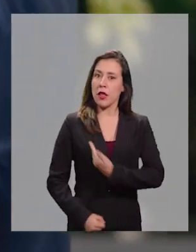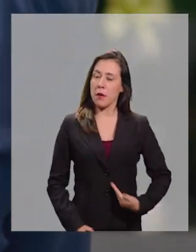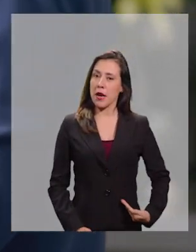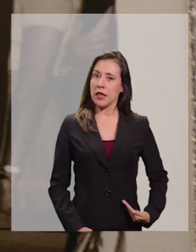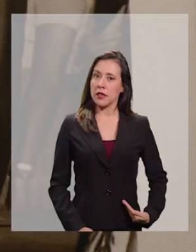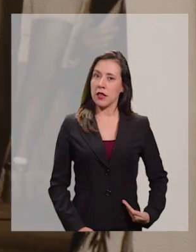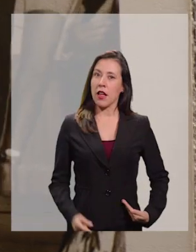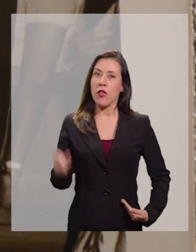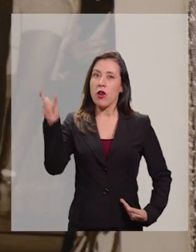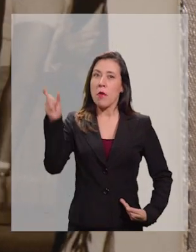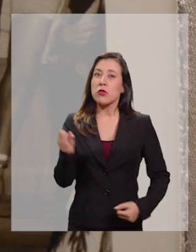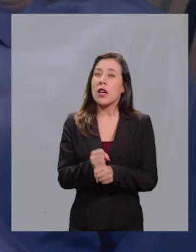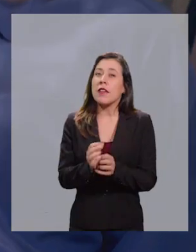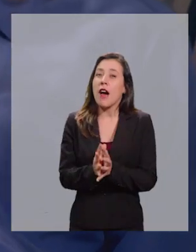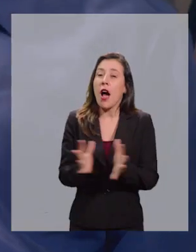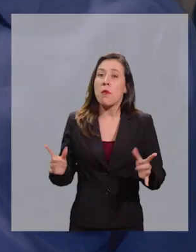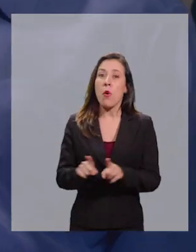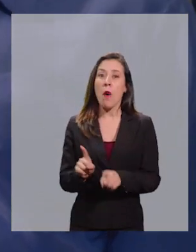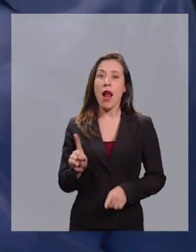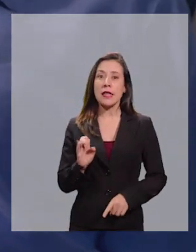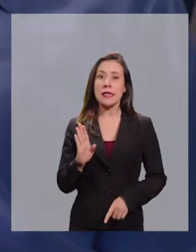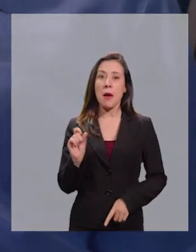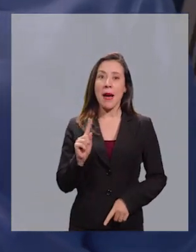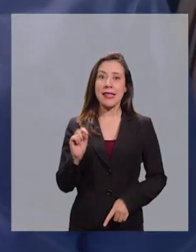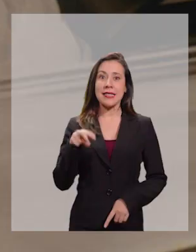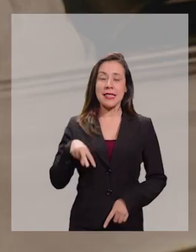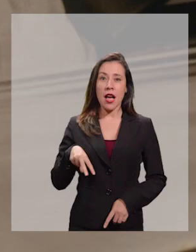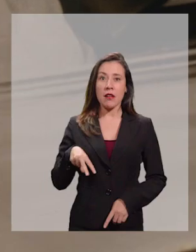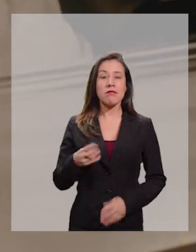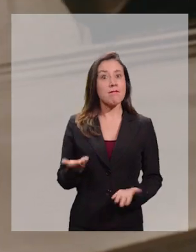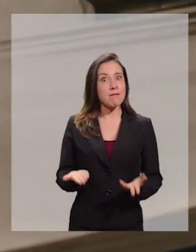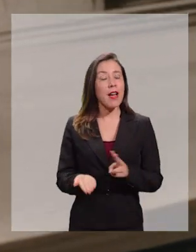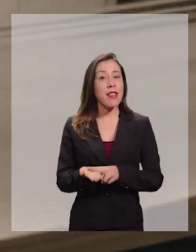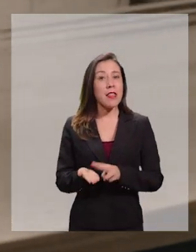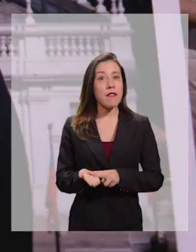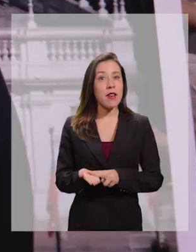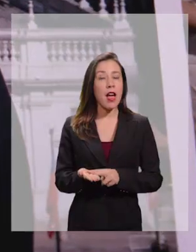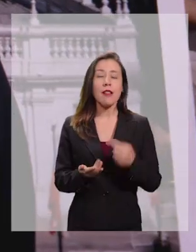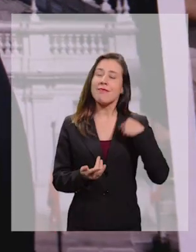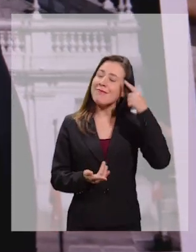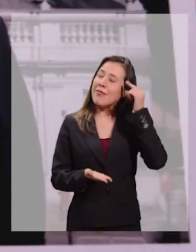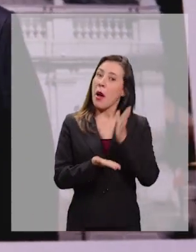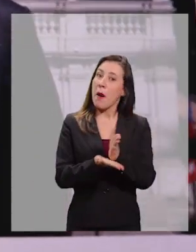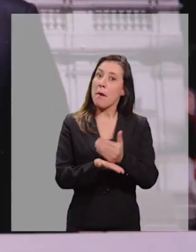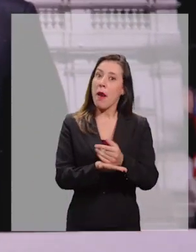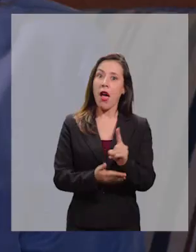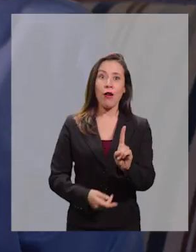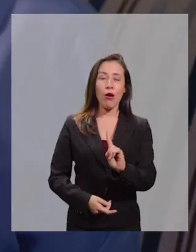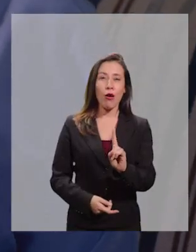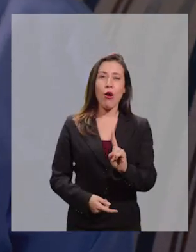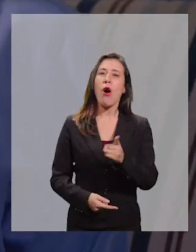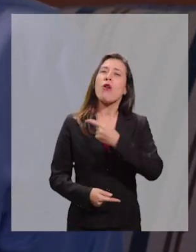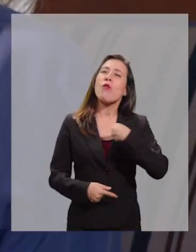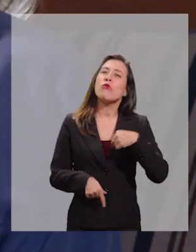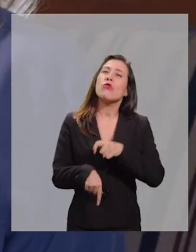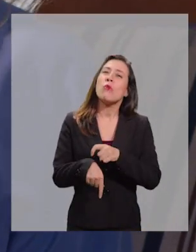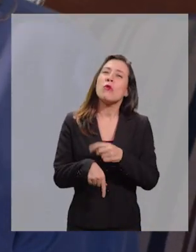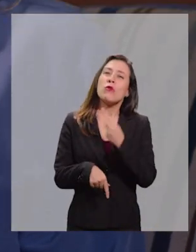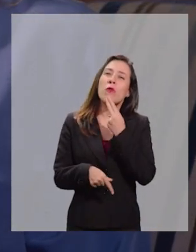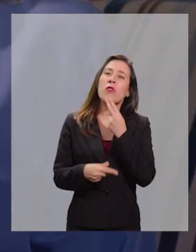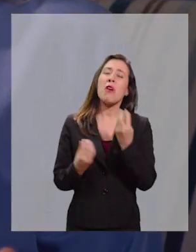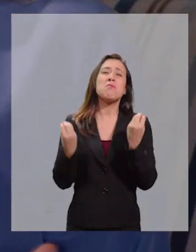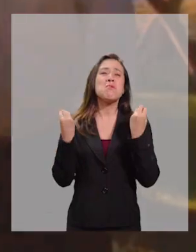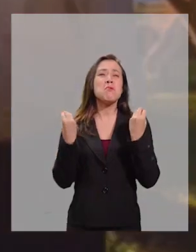un presidente. Y de alguien tan trabajólico como Sebastián. La verdad es que no estaba en nuestros planes. Estábamos en una